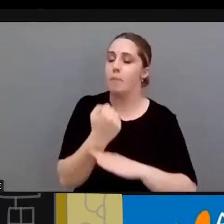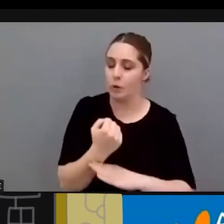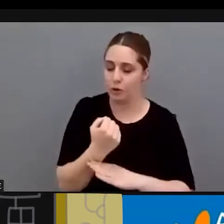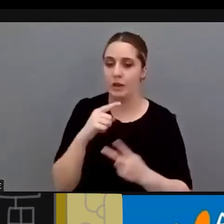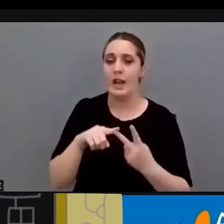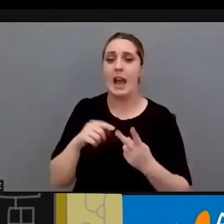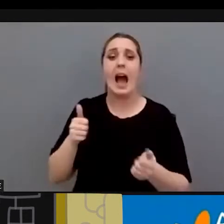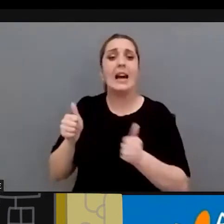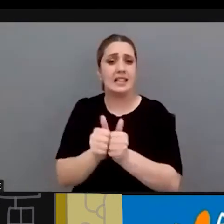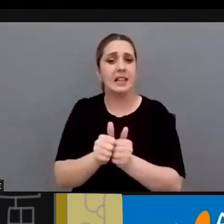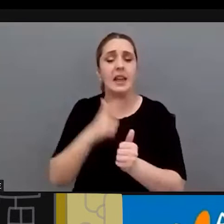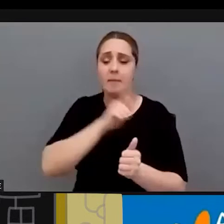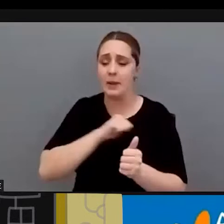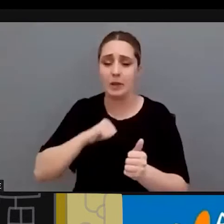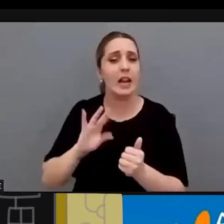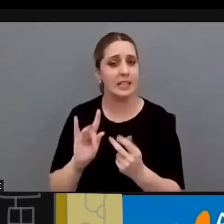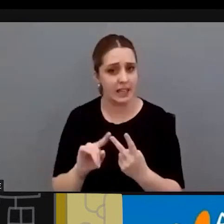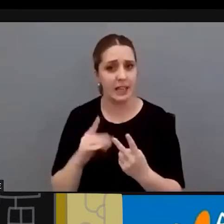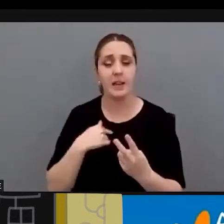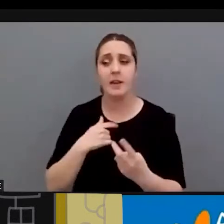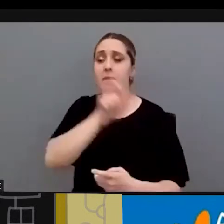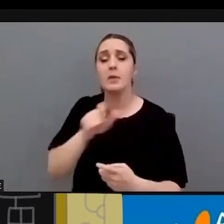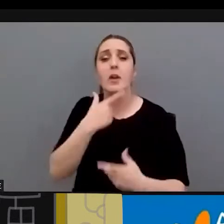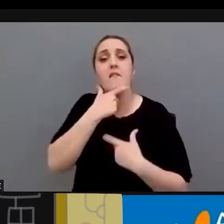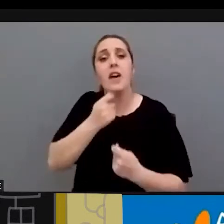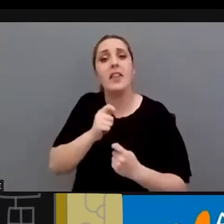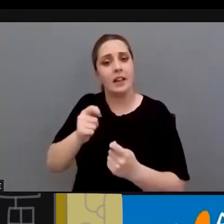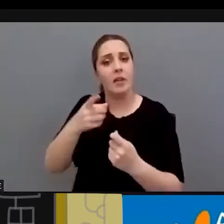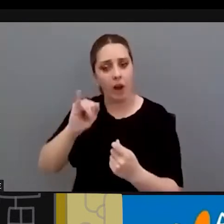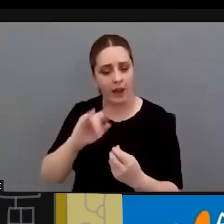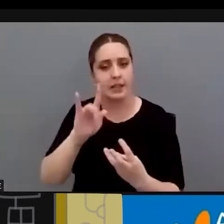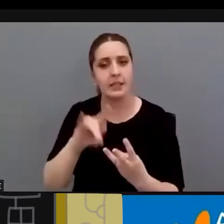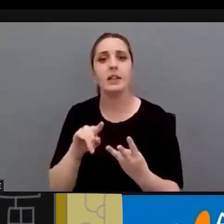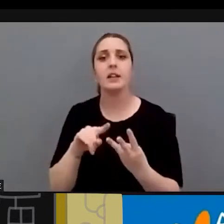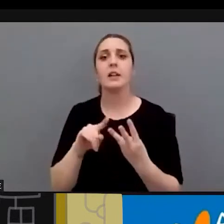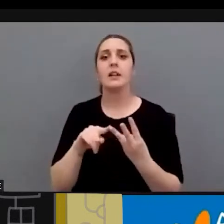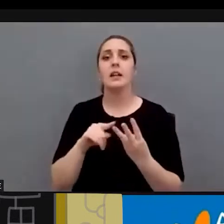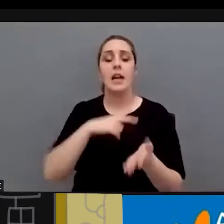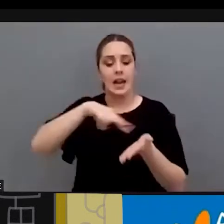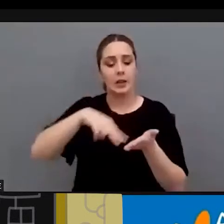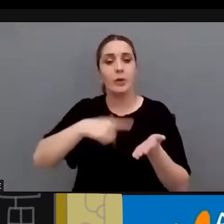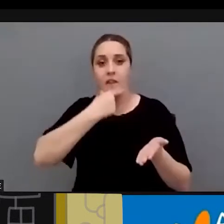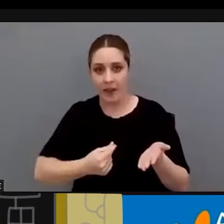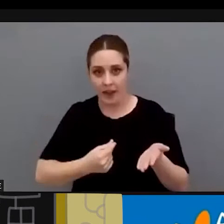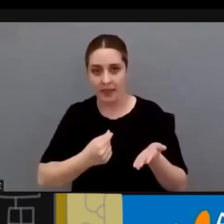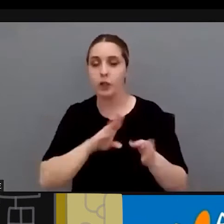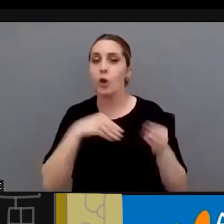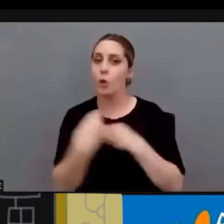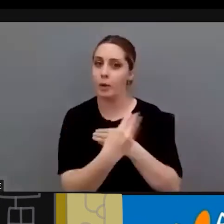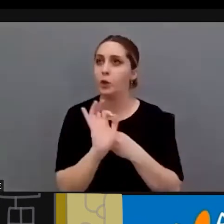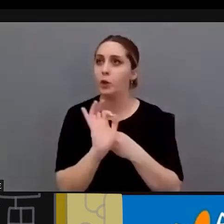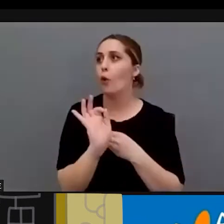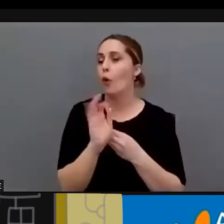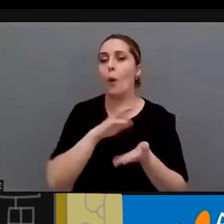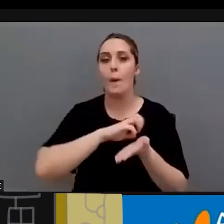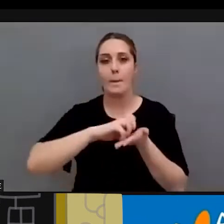haya asistencia personal haya agentes facilitadores que haya lengua la lectura fácil los documentos o en